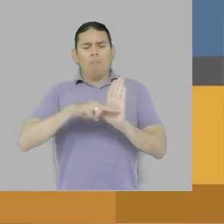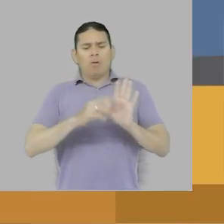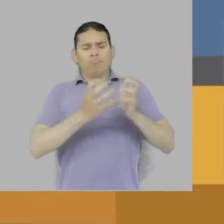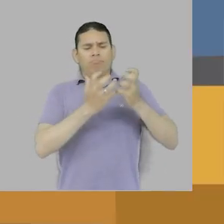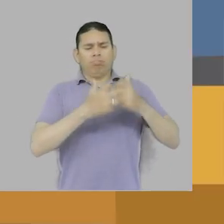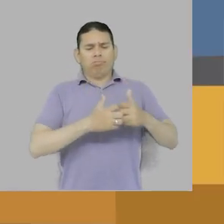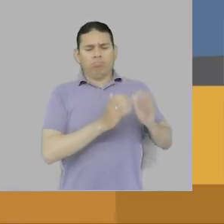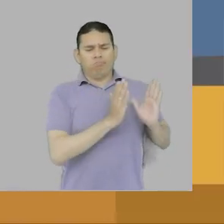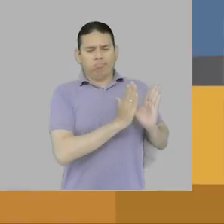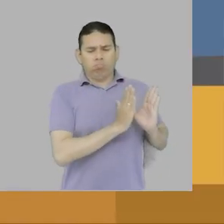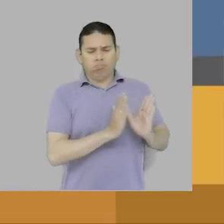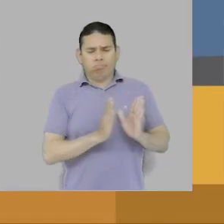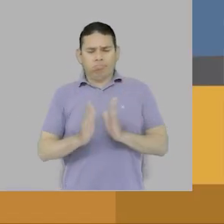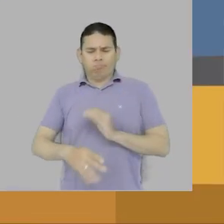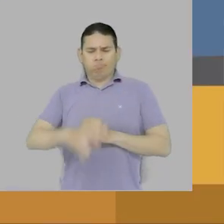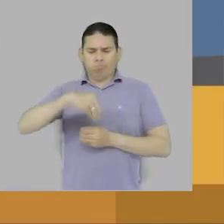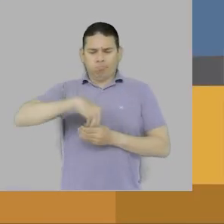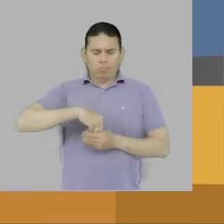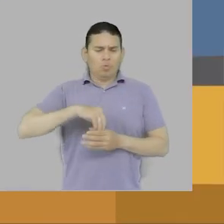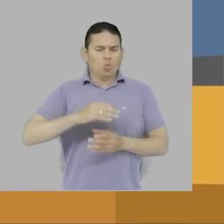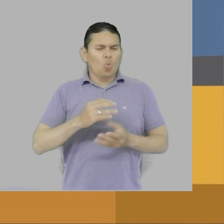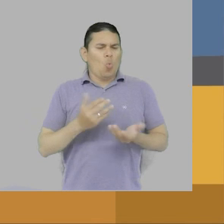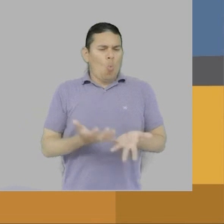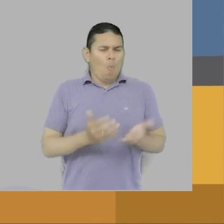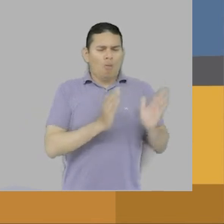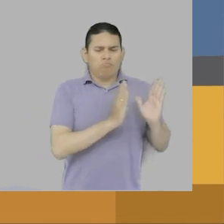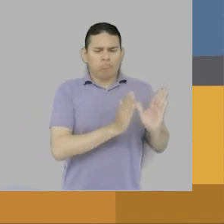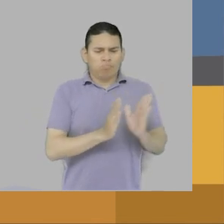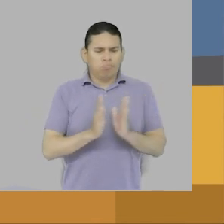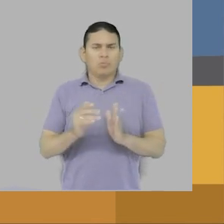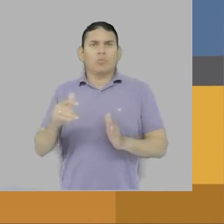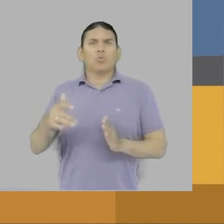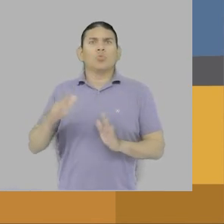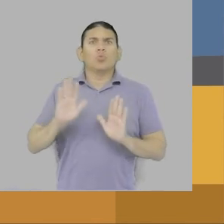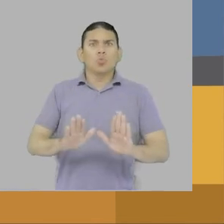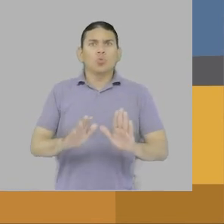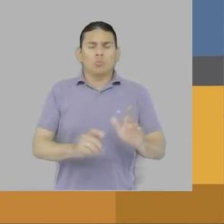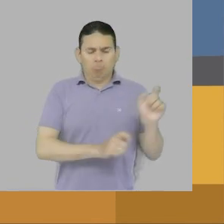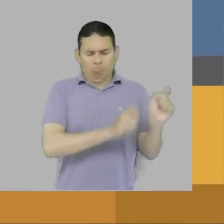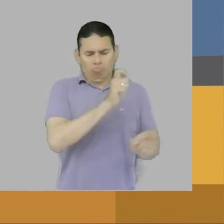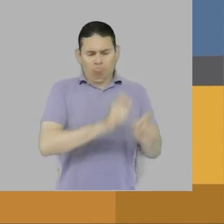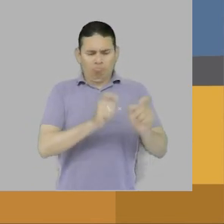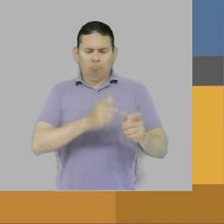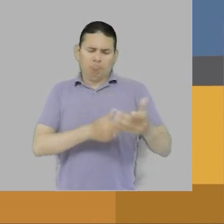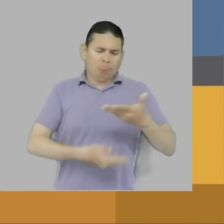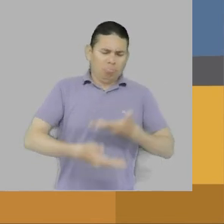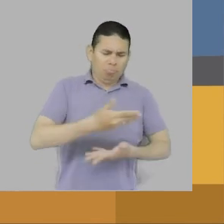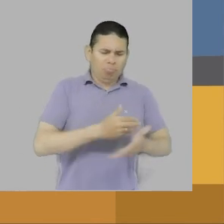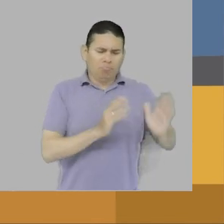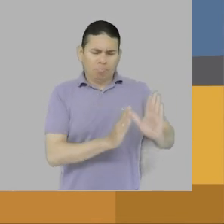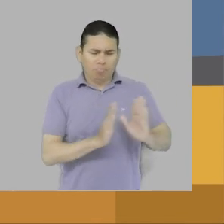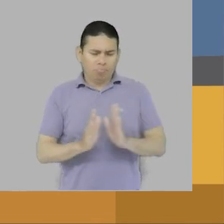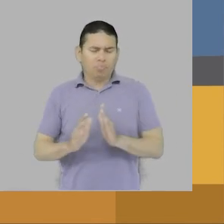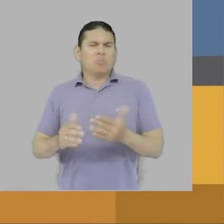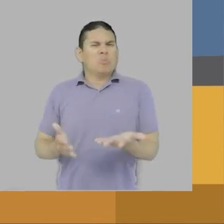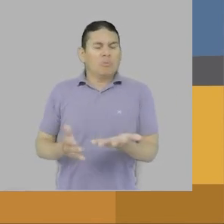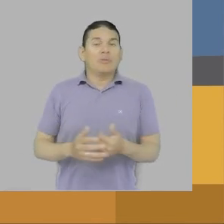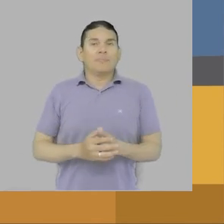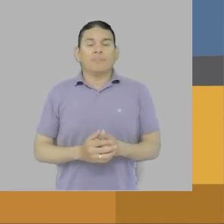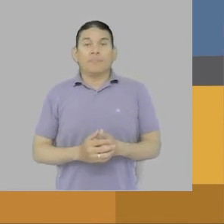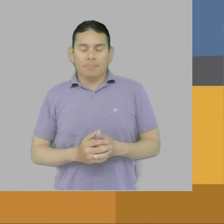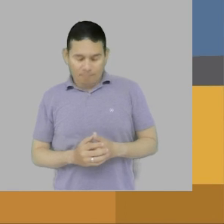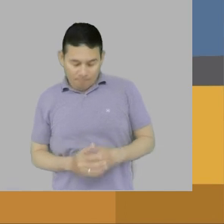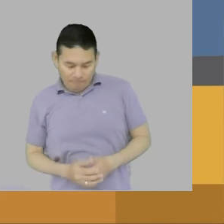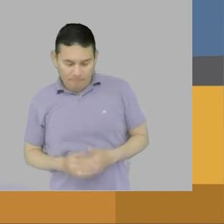interno, teniendo en cuenta que son las bases para el relacionamiento entre los integrantes del comité y también para que puedan